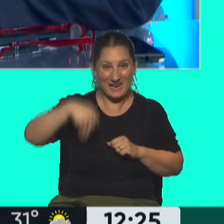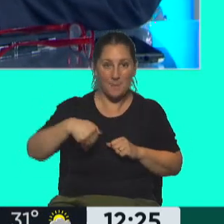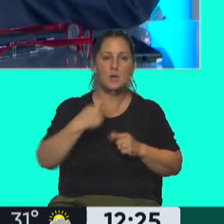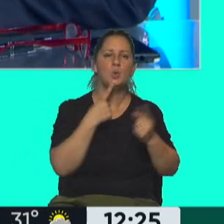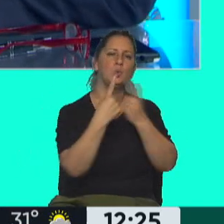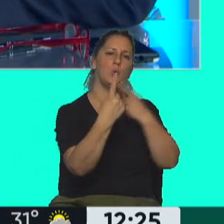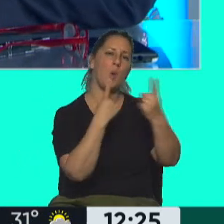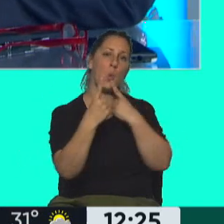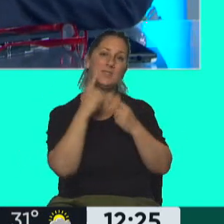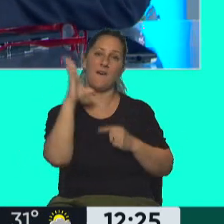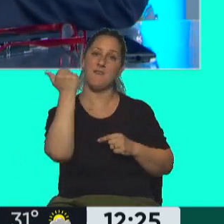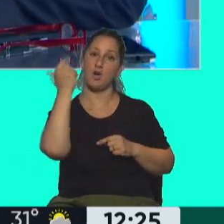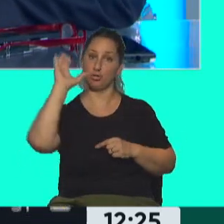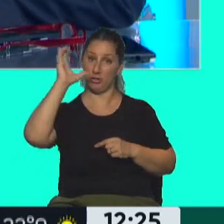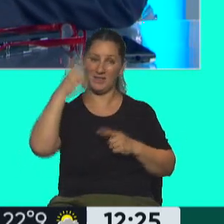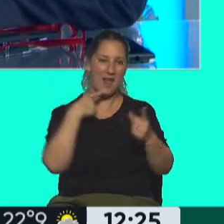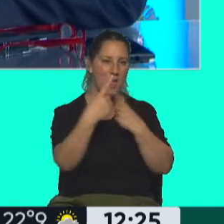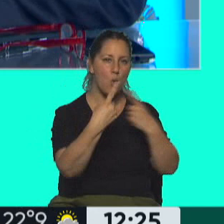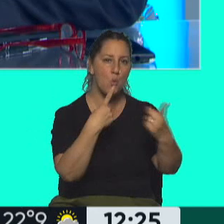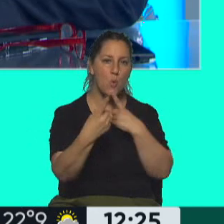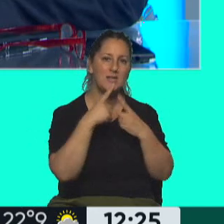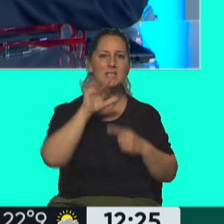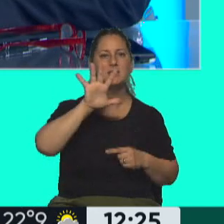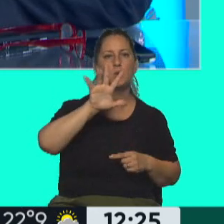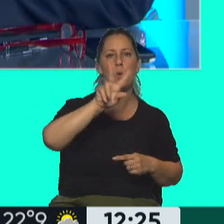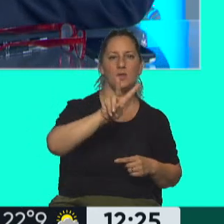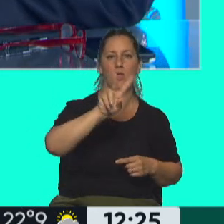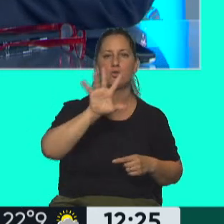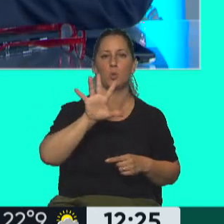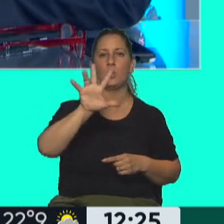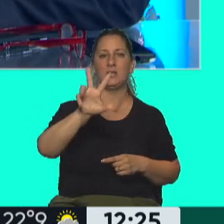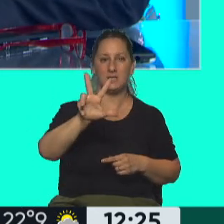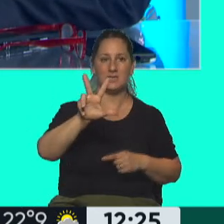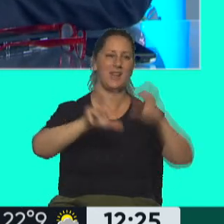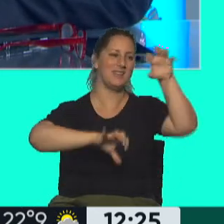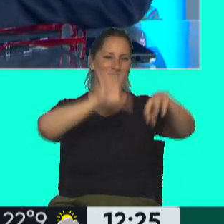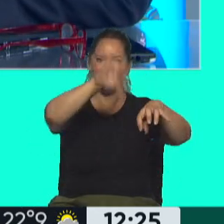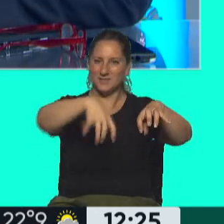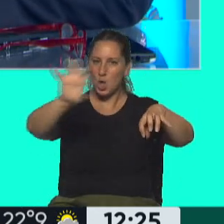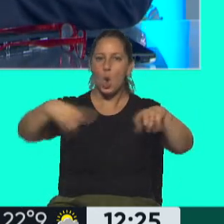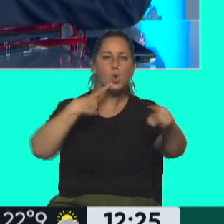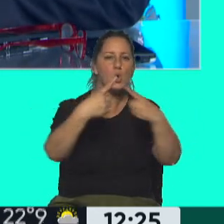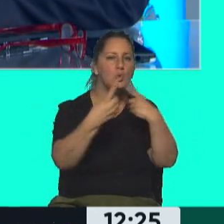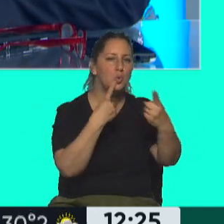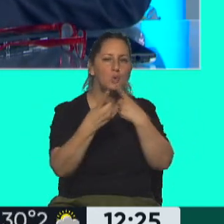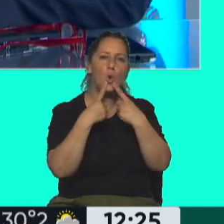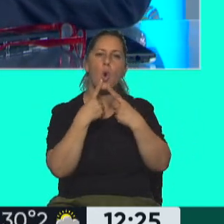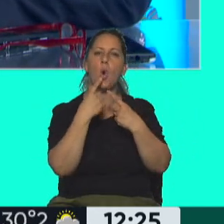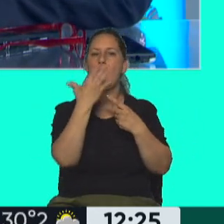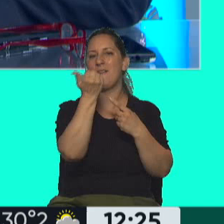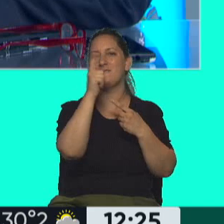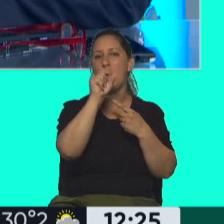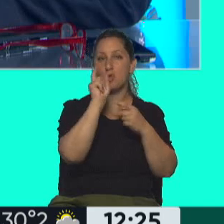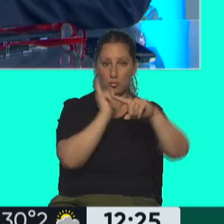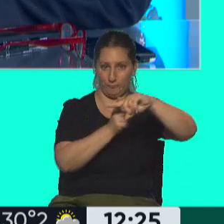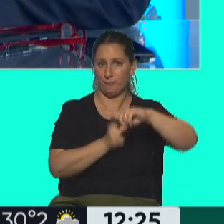una encuesta que hace el Banco Central entre aproximadamente 52, 53, grandes consultoras, bancos que tienen su